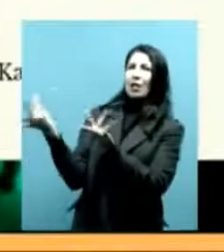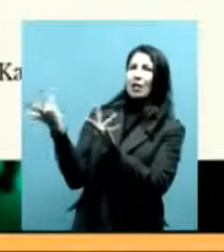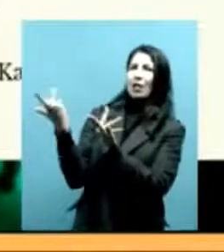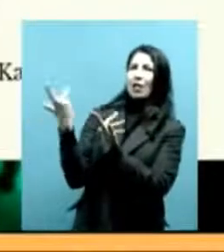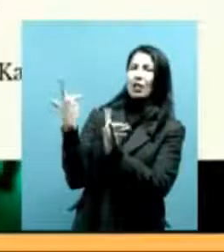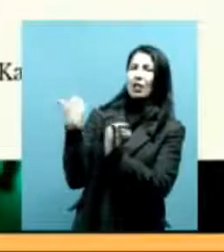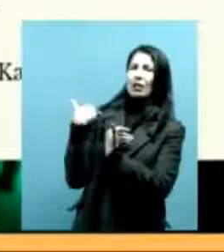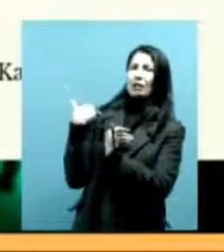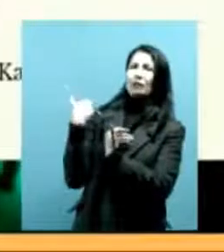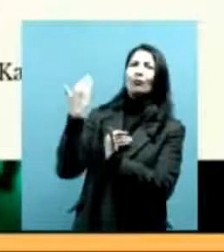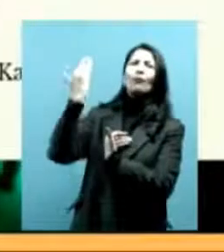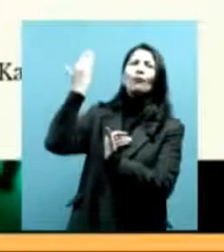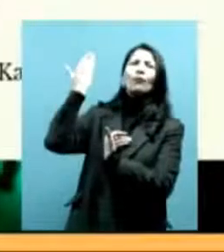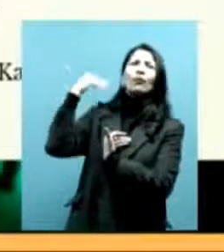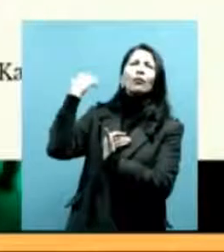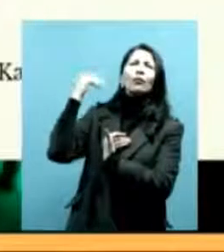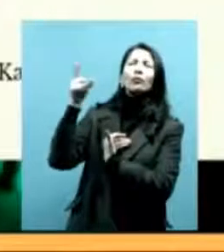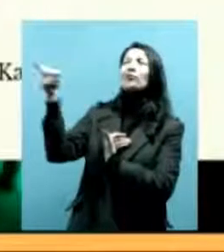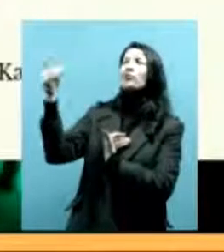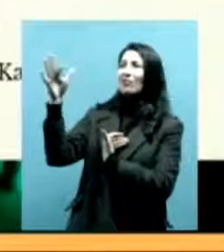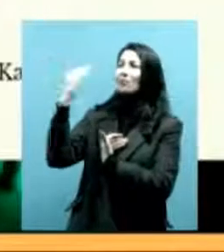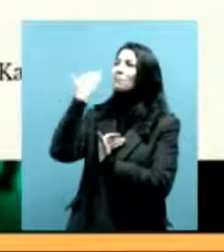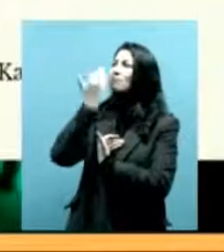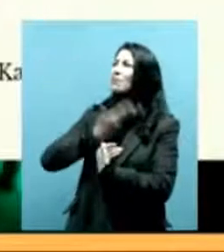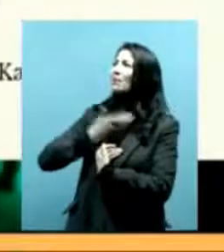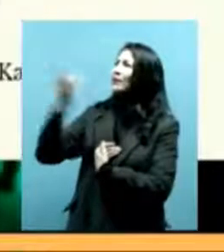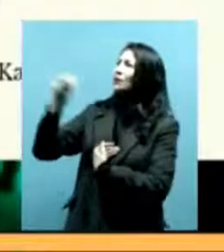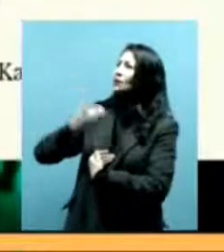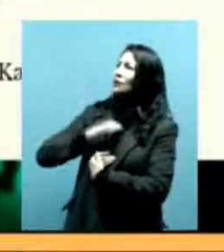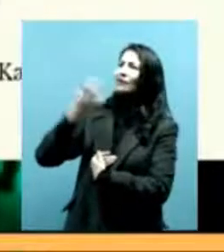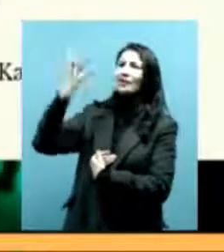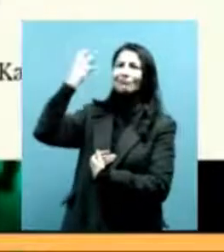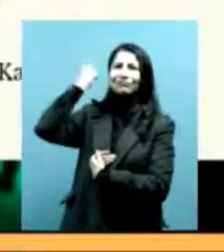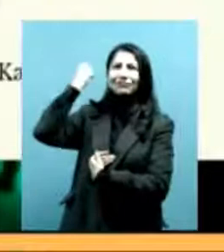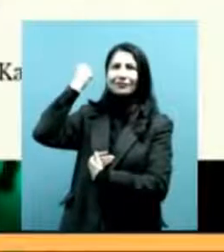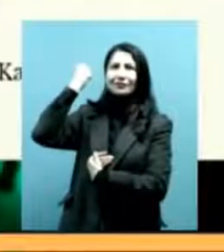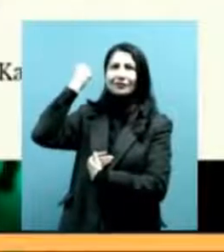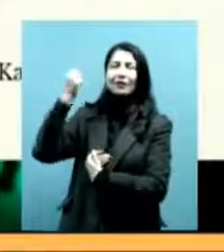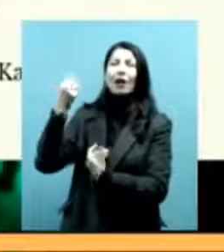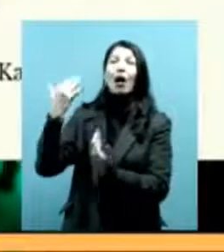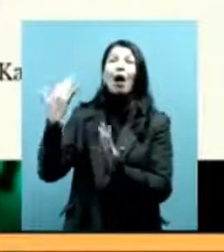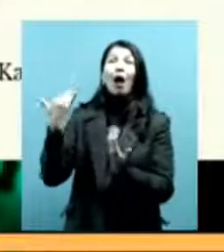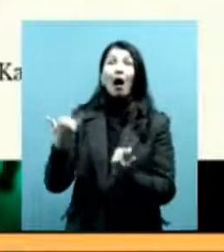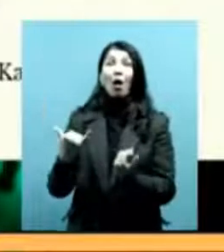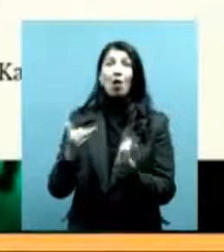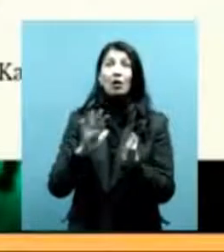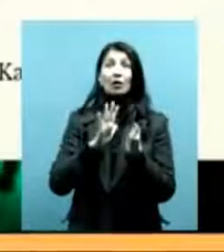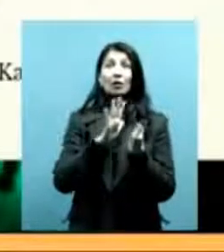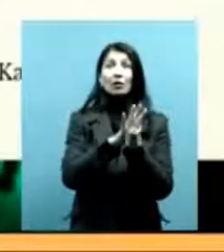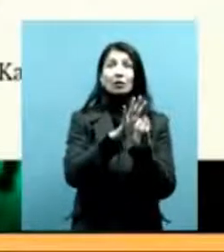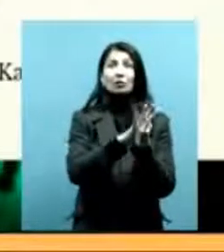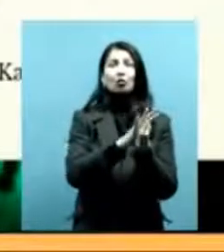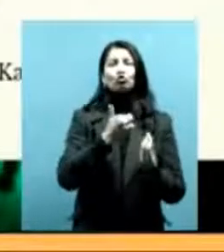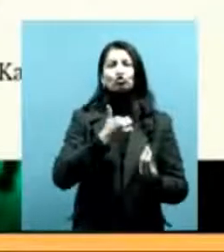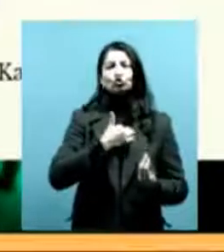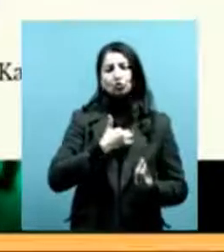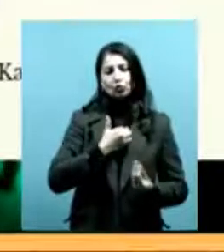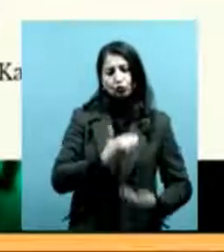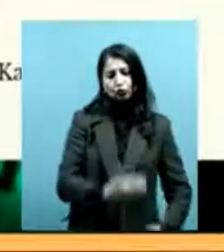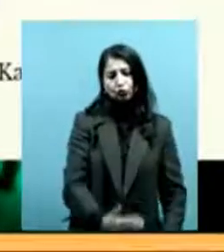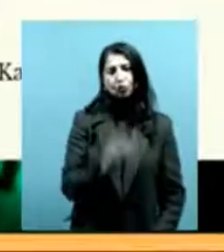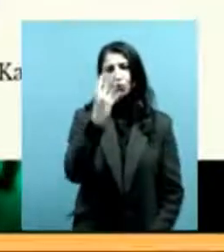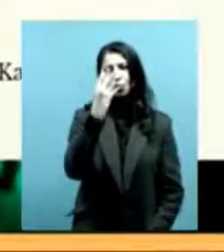que no sepamos lo que ella alcanzó a conocer, vivir, saber. Cuando fue el desalojo en Nahuel Pan yo tendría 4 o 5 años.